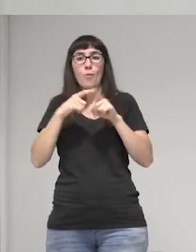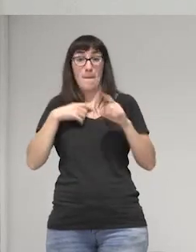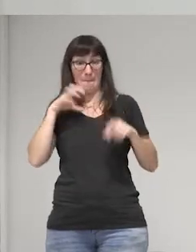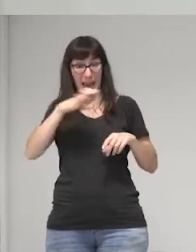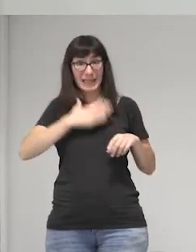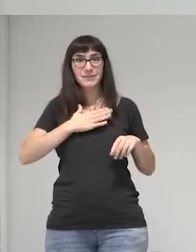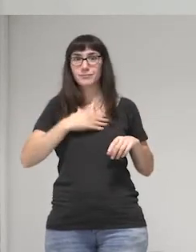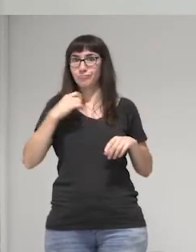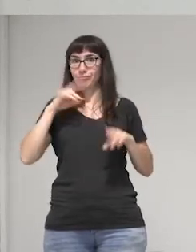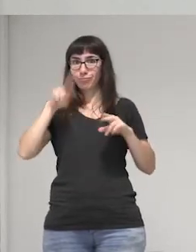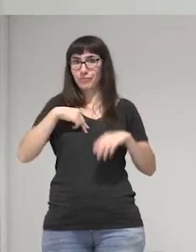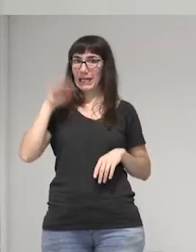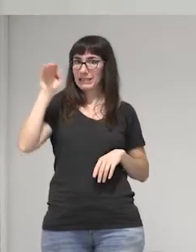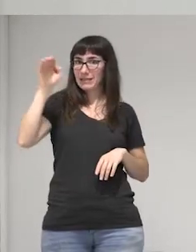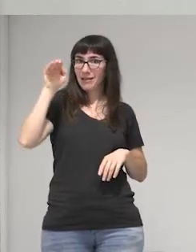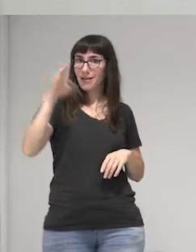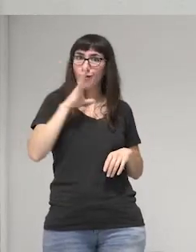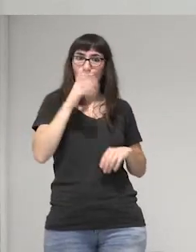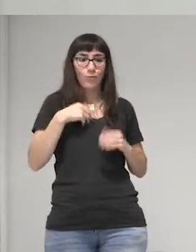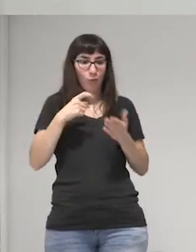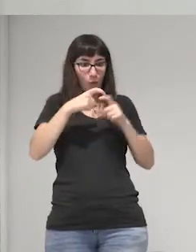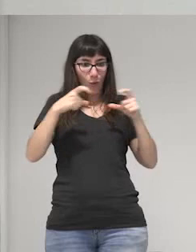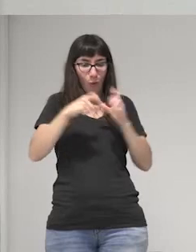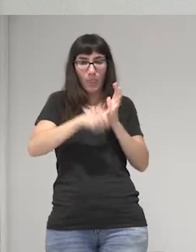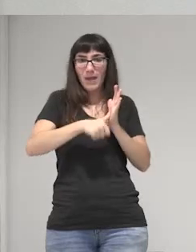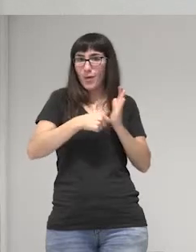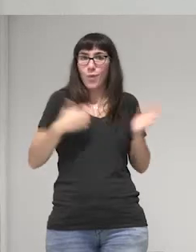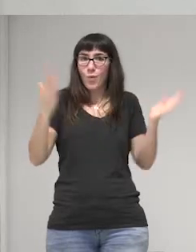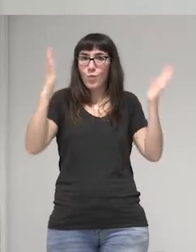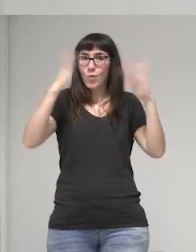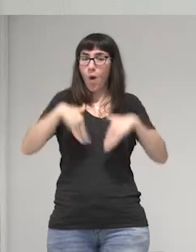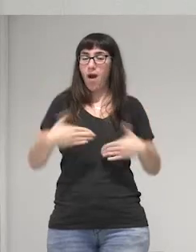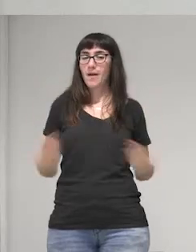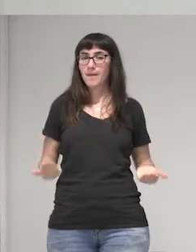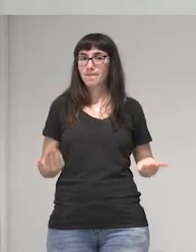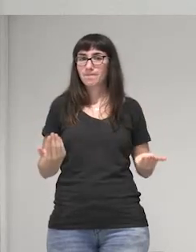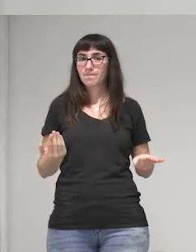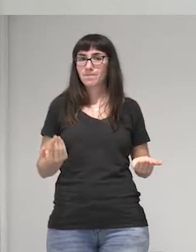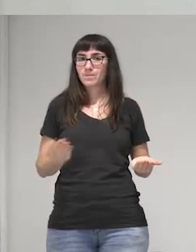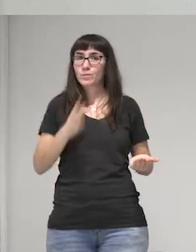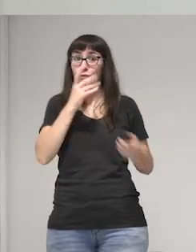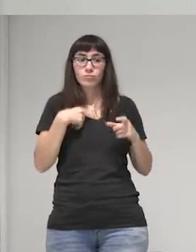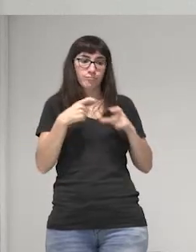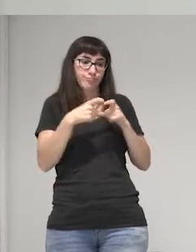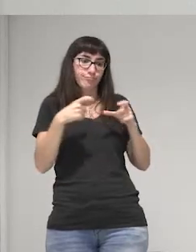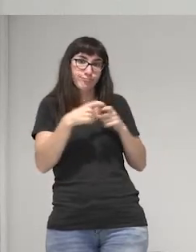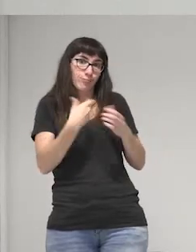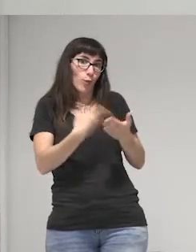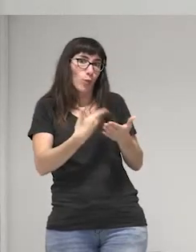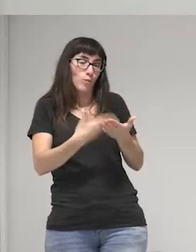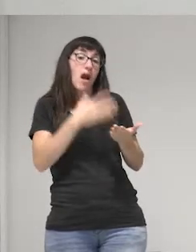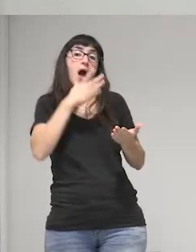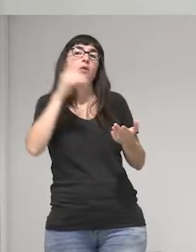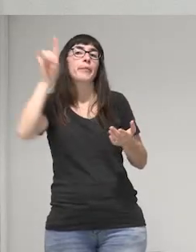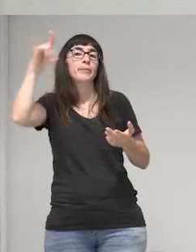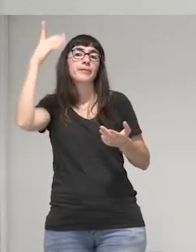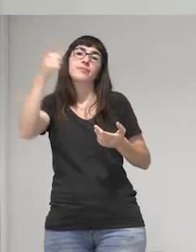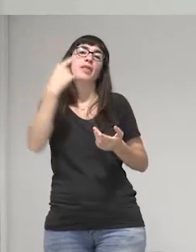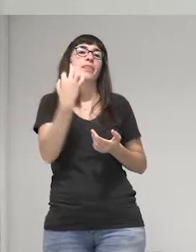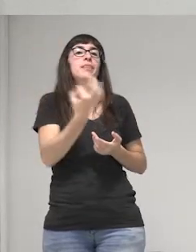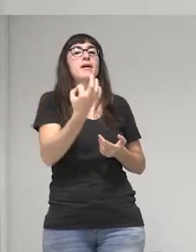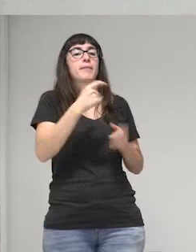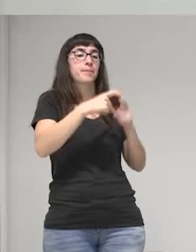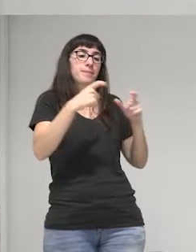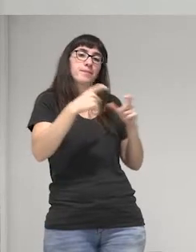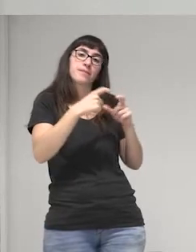porque no tengo un documento que me avale como tal y entonces solo con tu documento porque bueno ahora se han inventado que tenés que tener tu